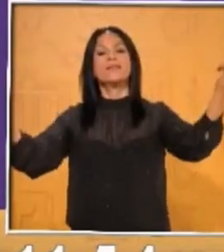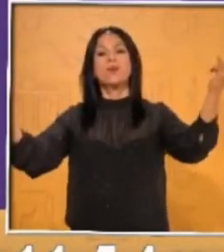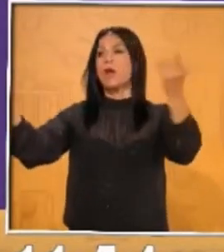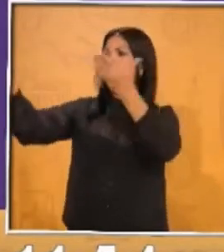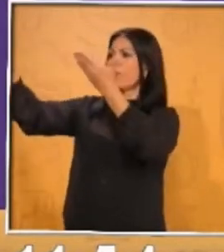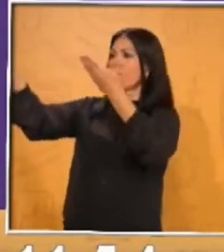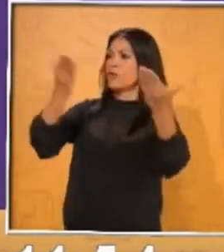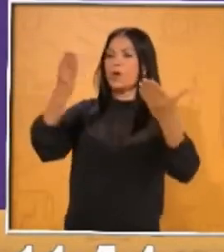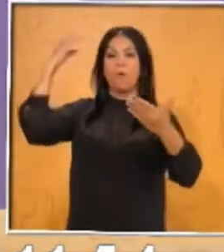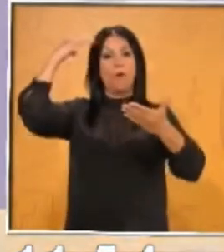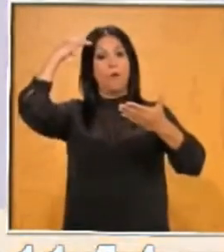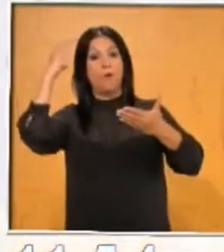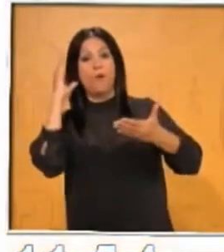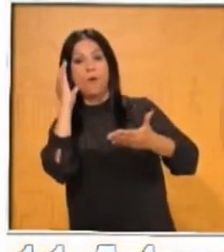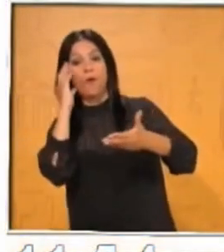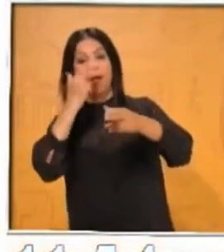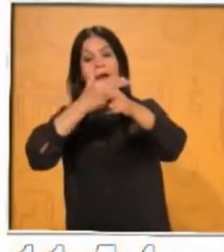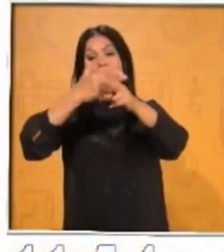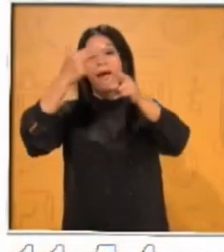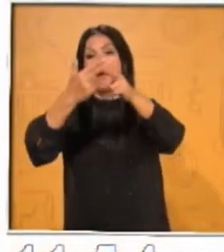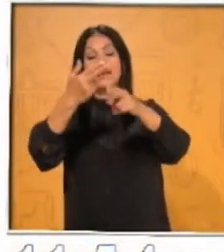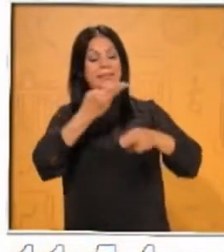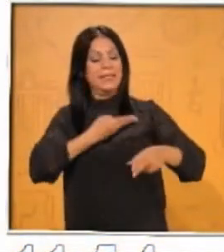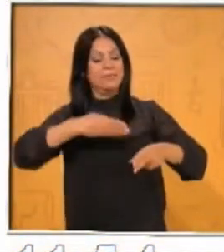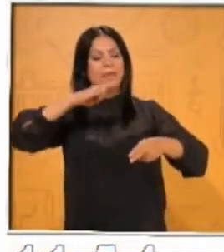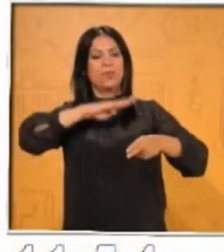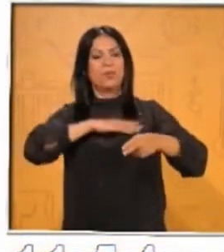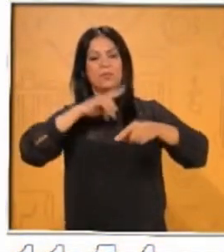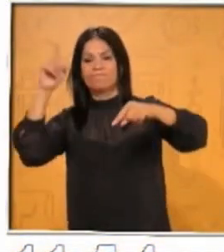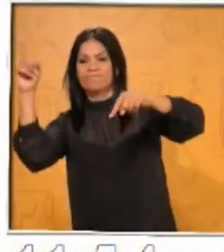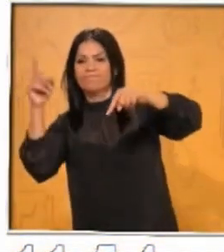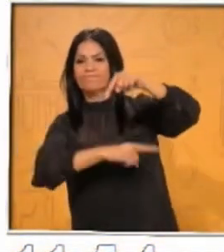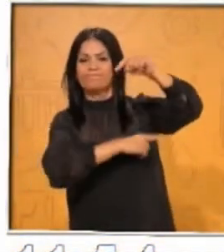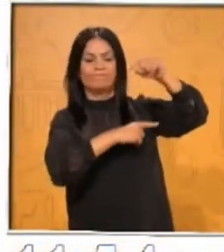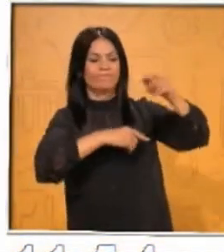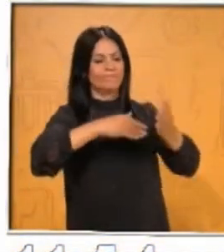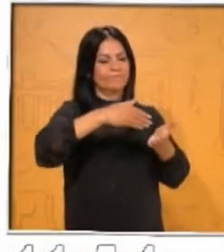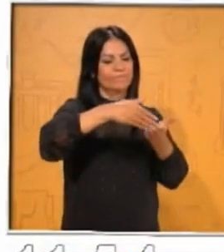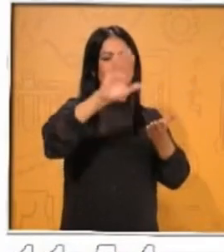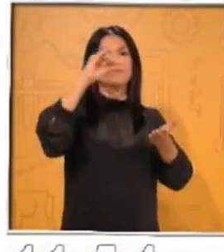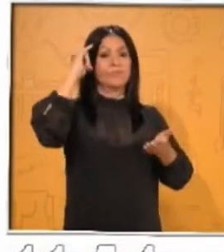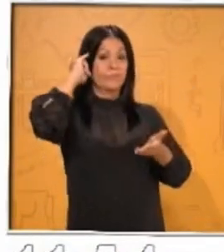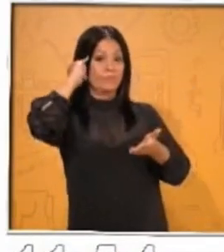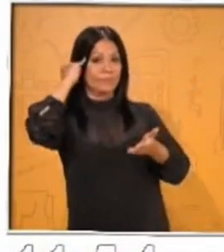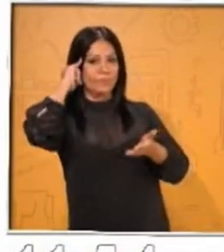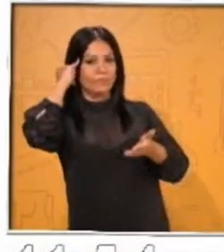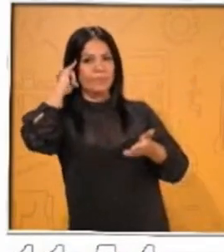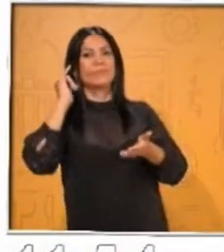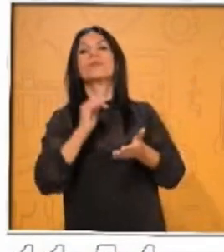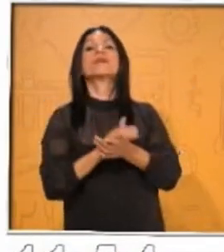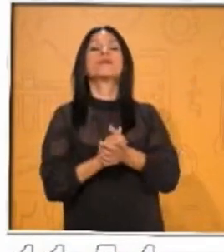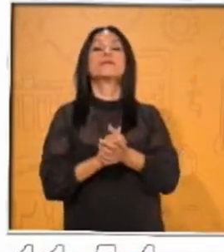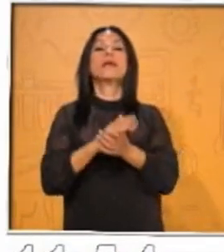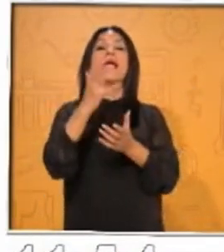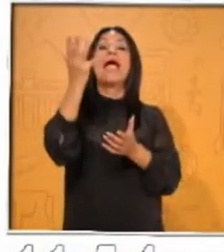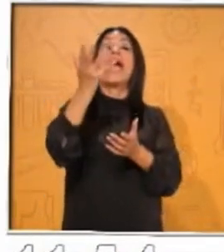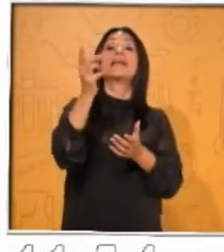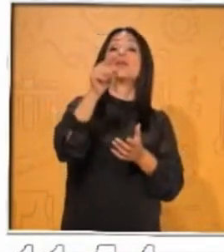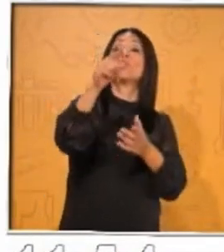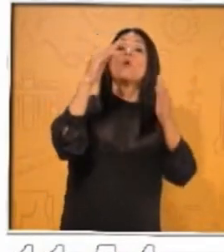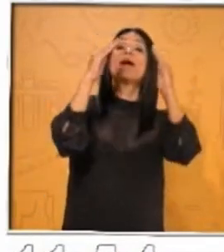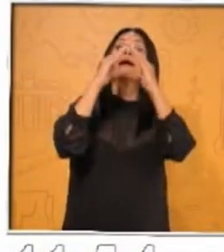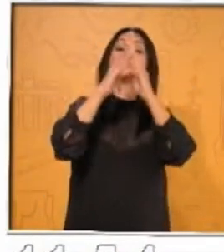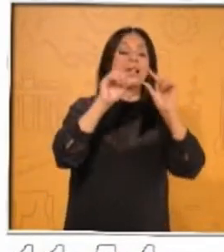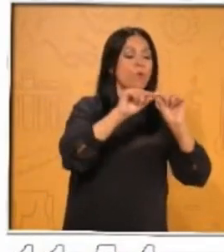en la pantalla una línea del tiempo. La línea del tiempo nos sirve para situar todos esos acontecimientos organizados en